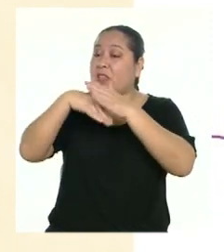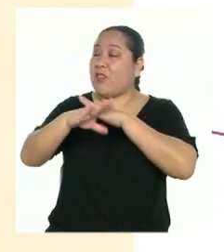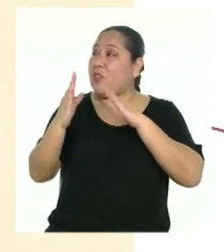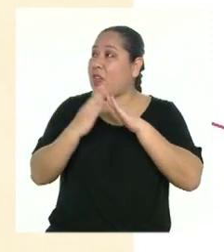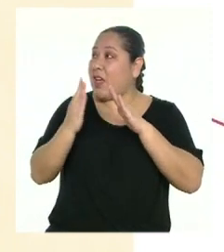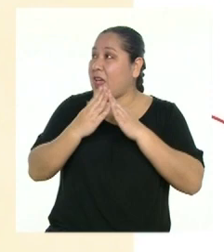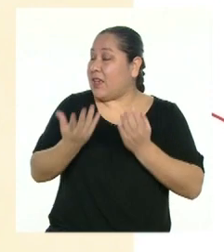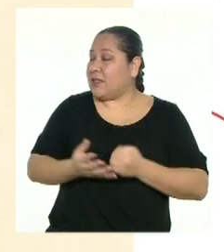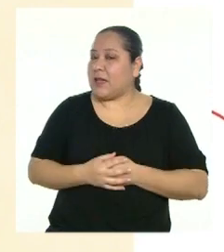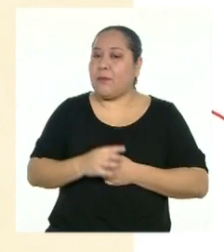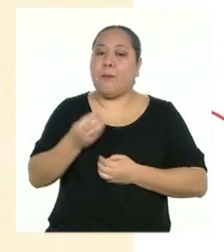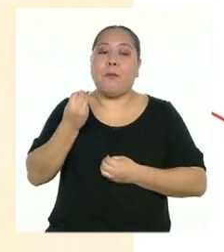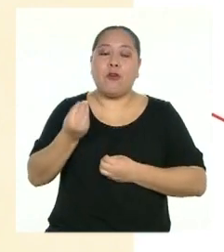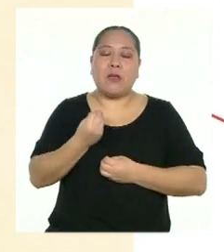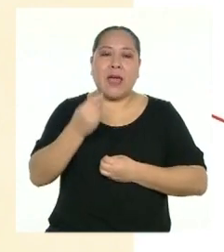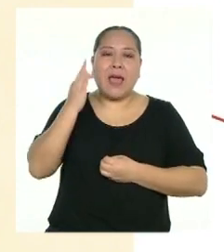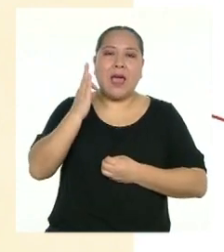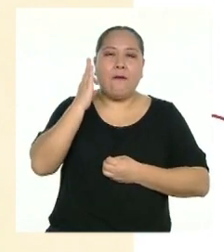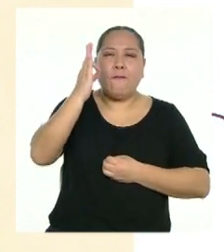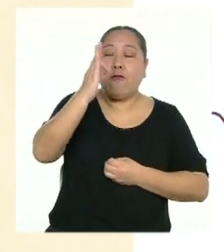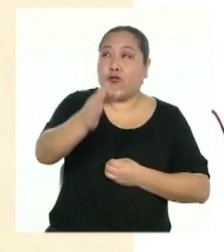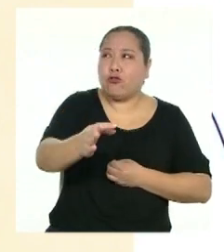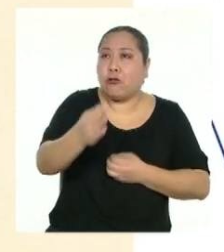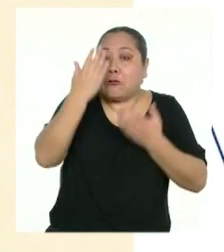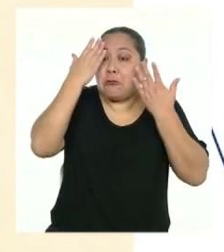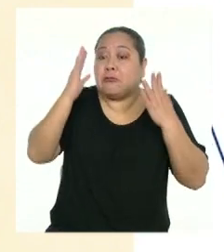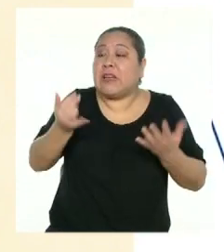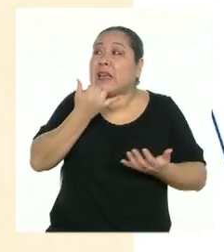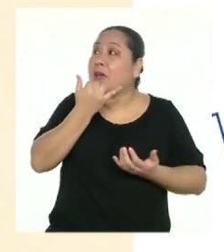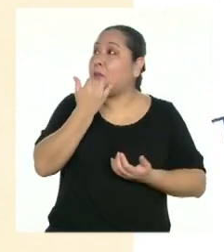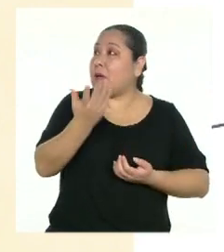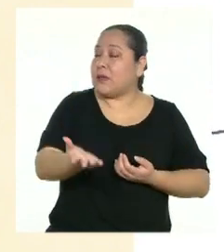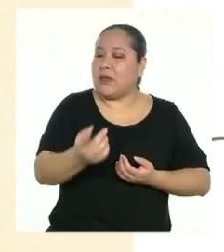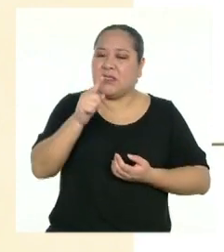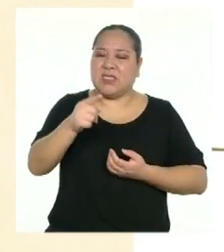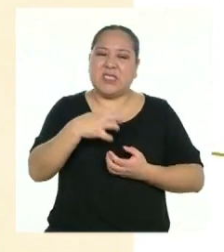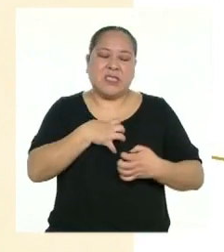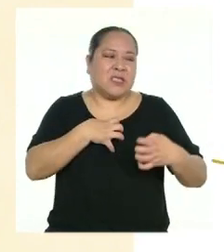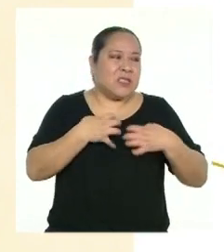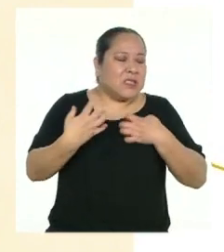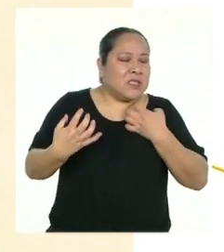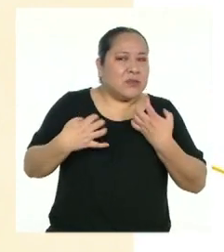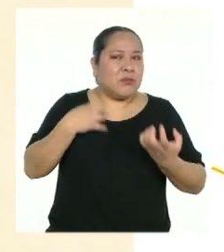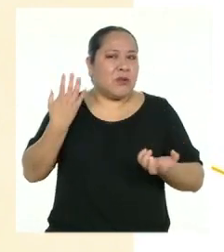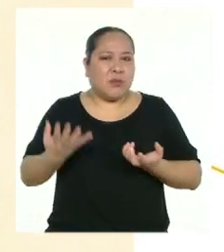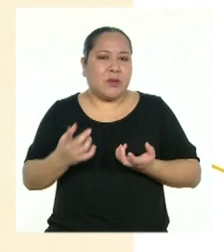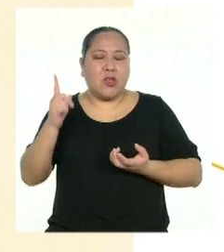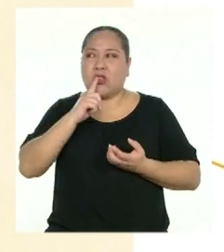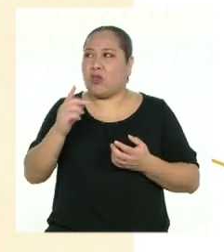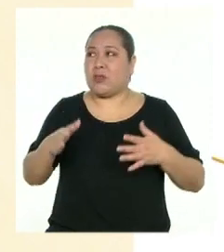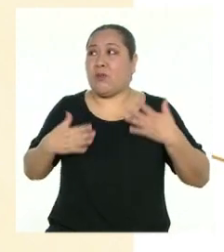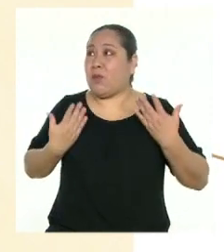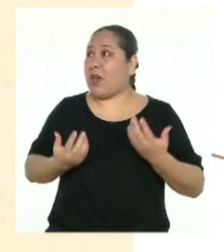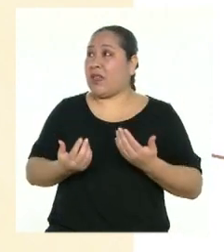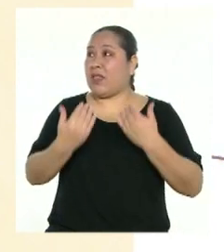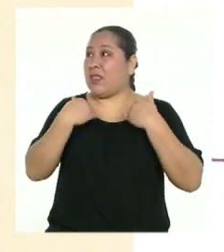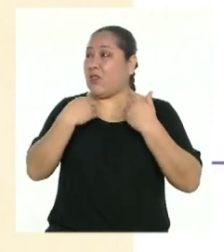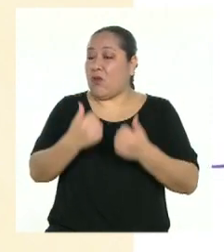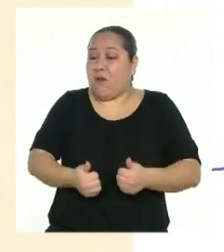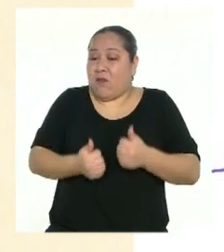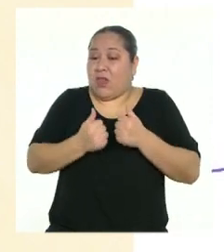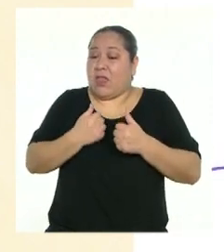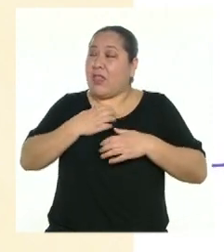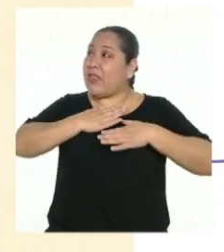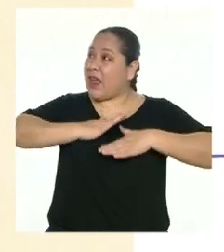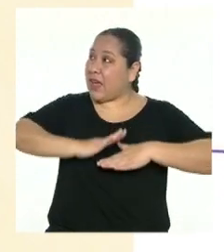incertidumbre sobre el futuro crea tensiones para generar un ambiente armonioso. ¡Nos darán consejos! Bien, Rodrigo,